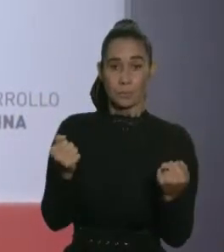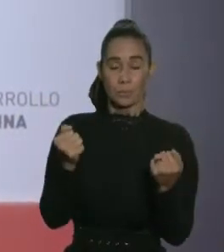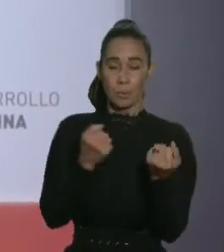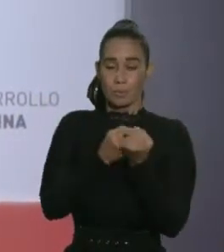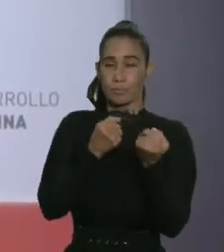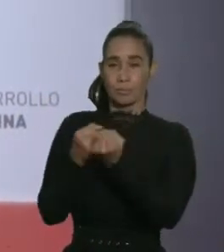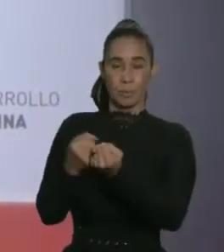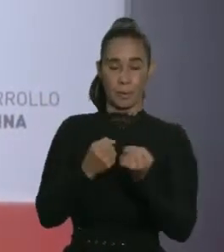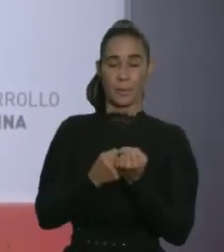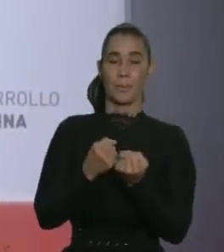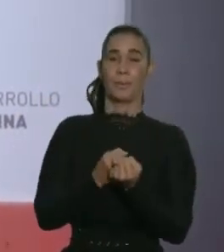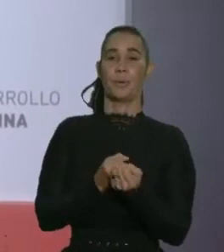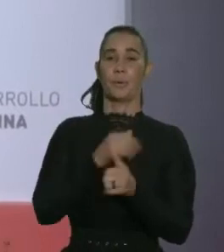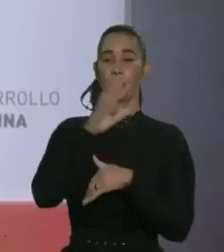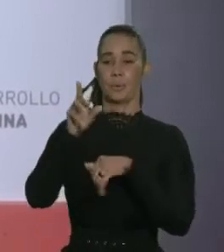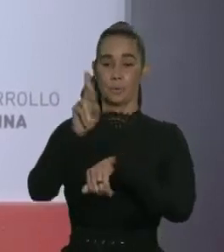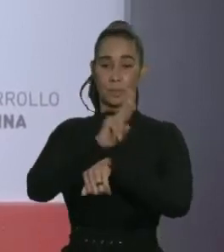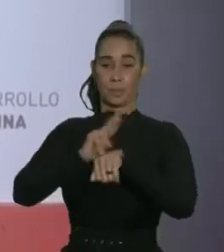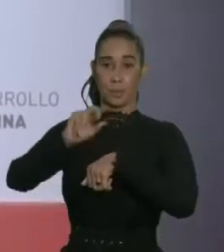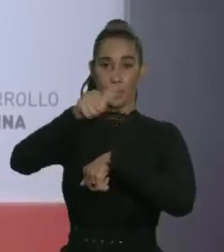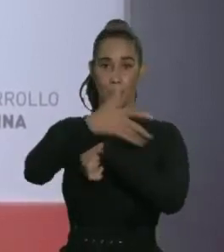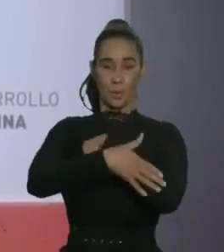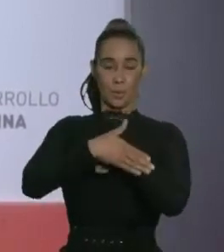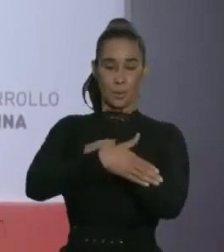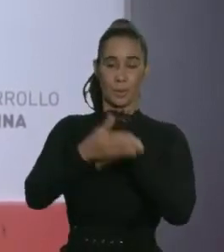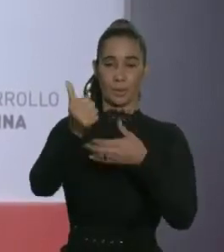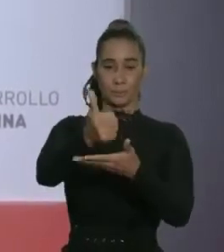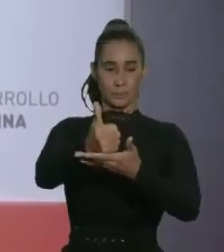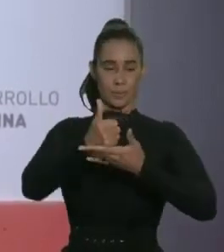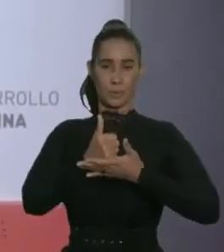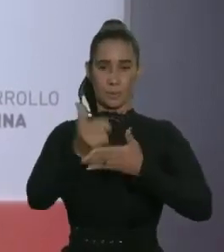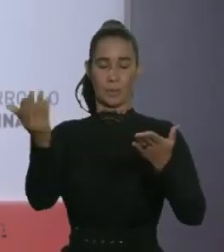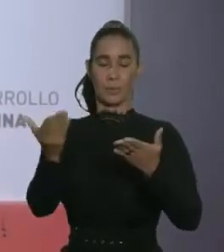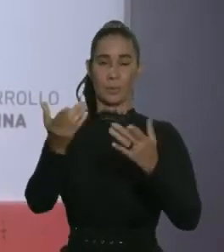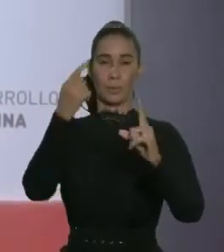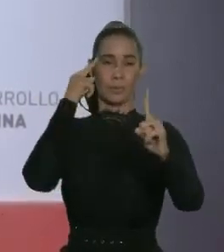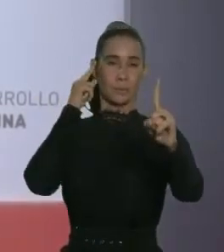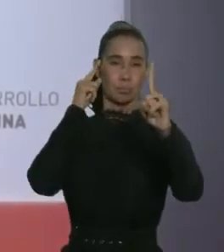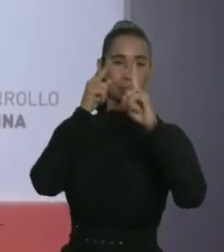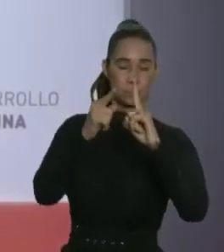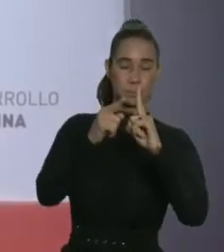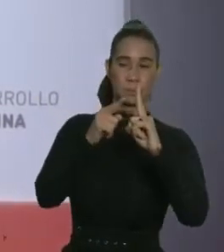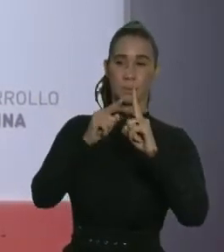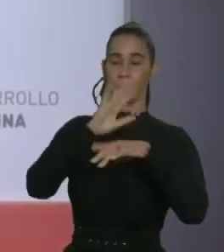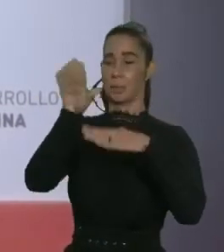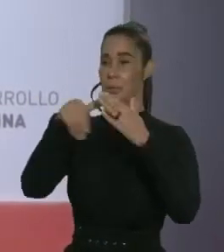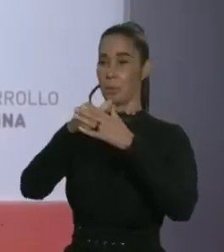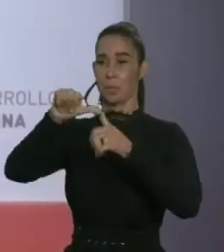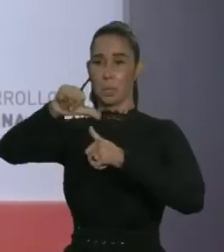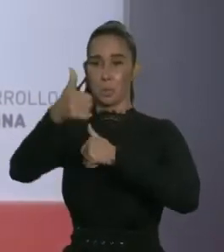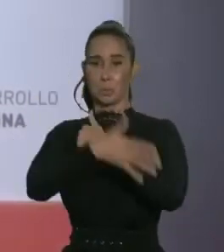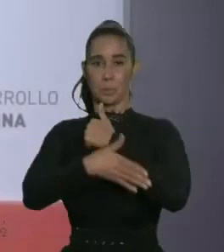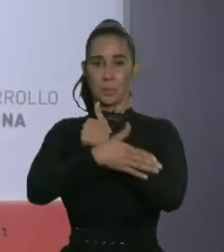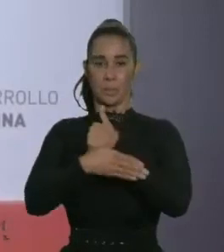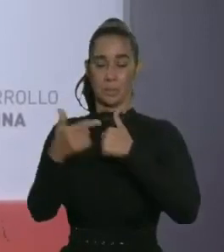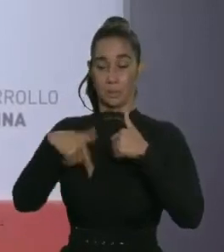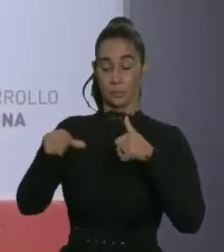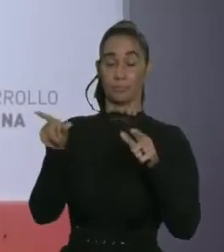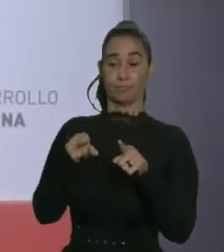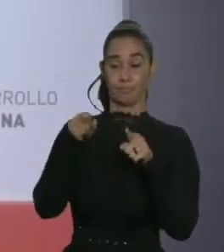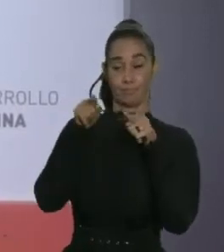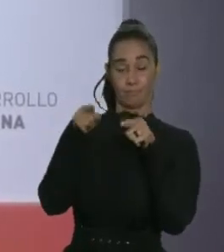cooperación y colaboración regional que nos ayude a abordar los desafíos comunes que enfrentan las ciudades latinoamericanas.